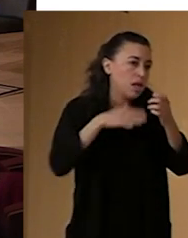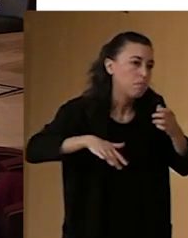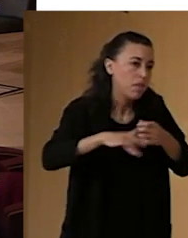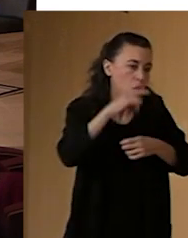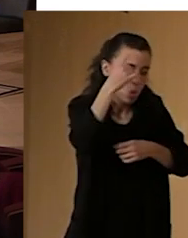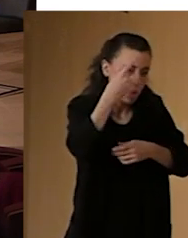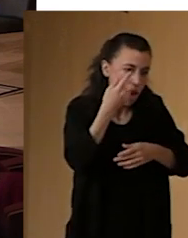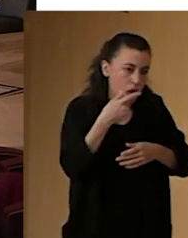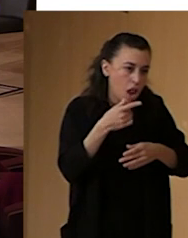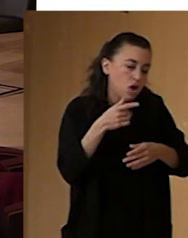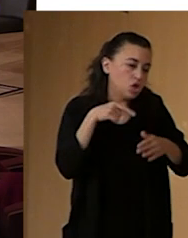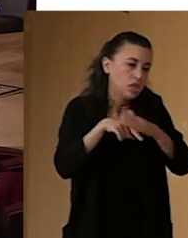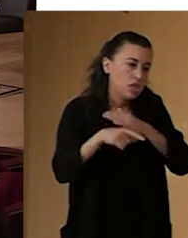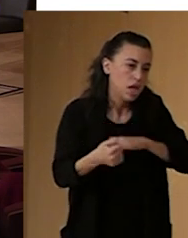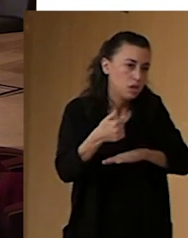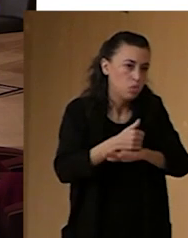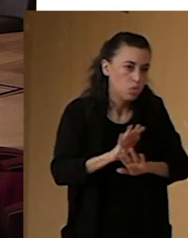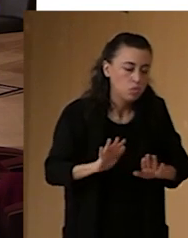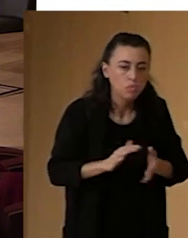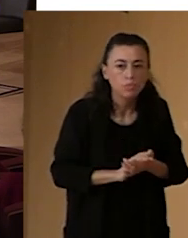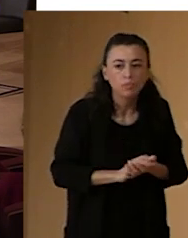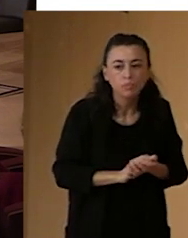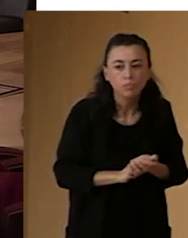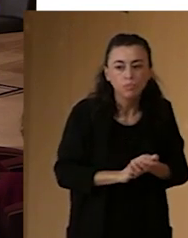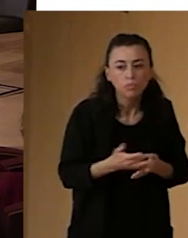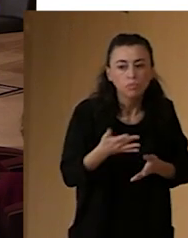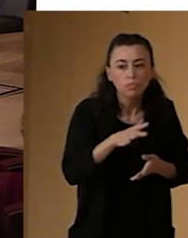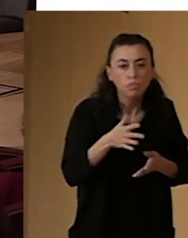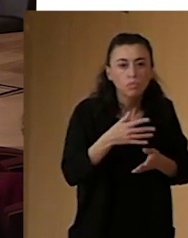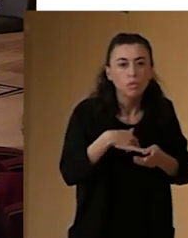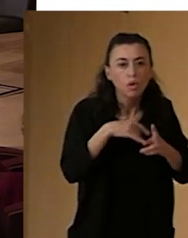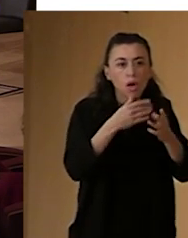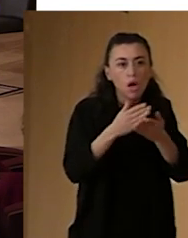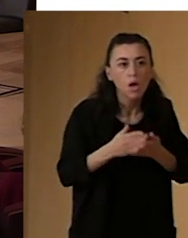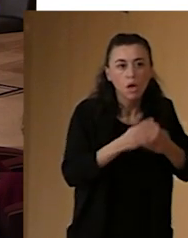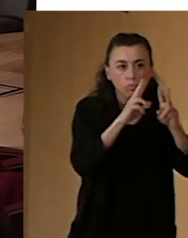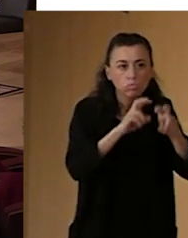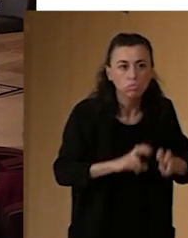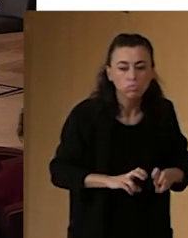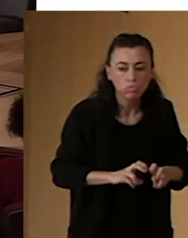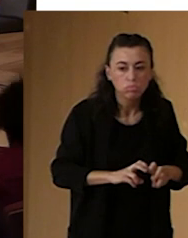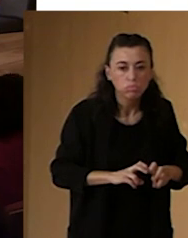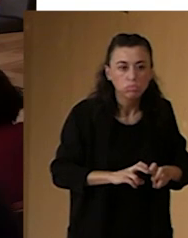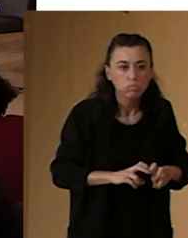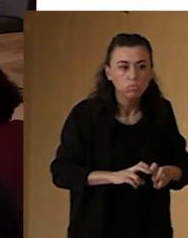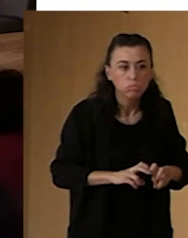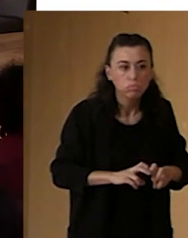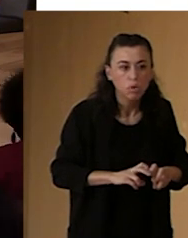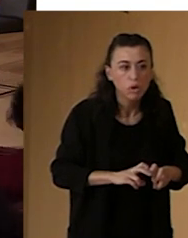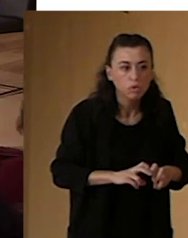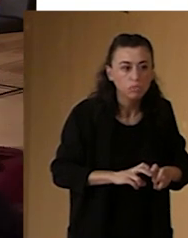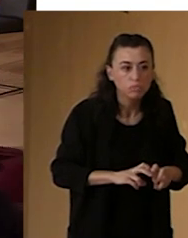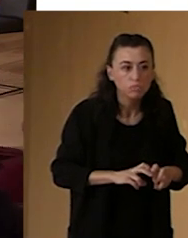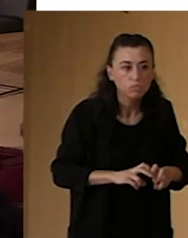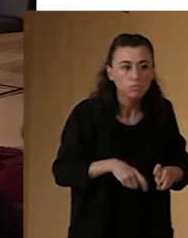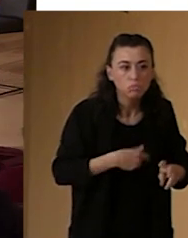esto, en alguna de las pocas estudios que hay, aproximadamente la mitad de los profesionales reconocen tener pocos o muy pocos conocimientos en materia